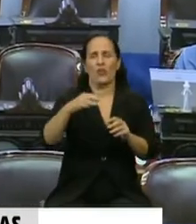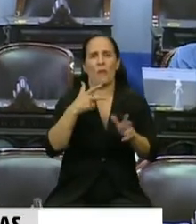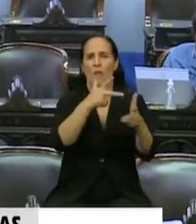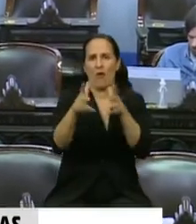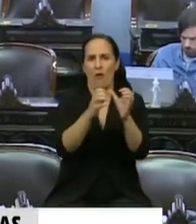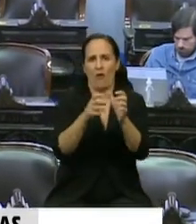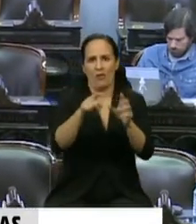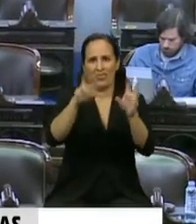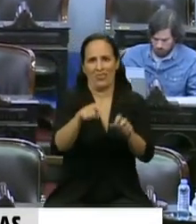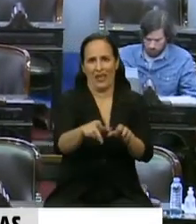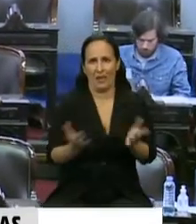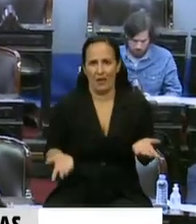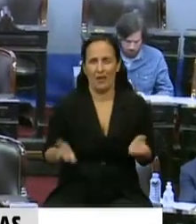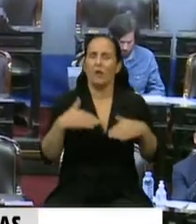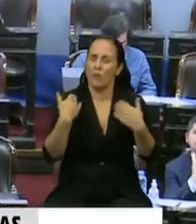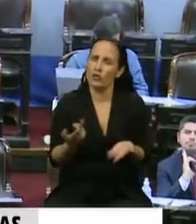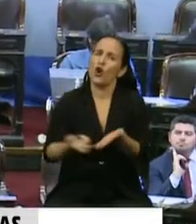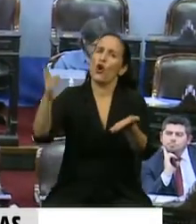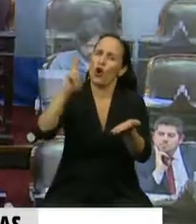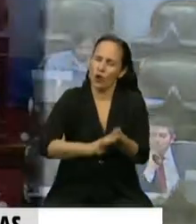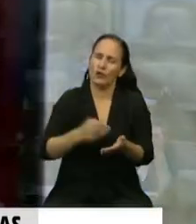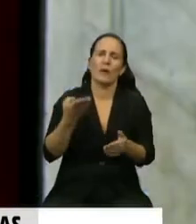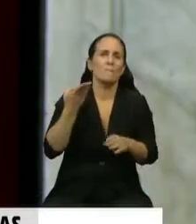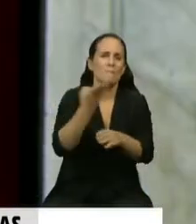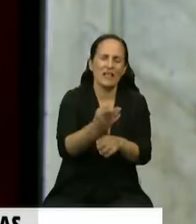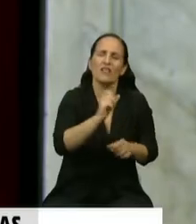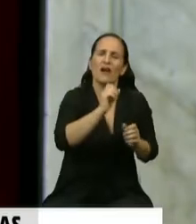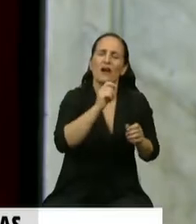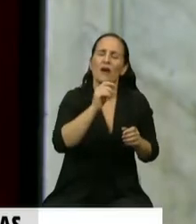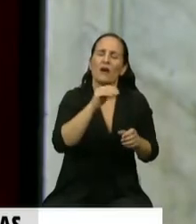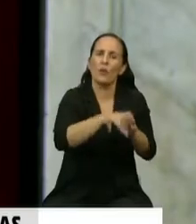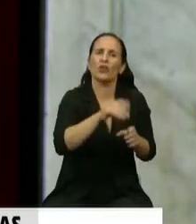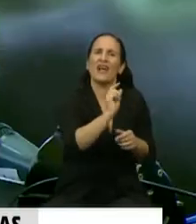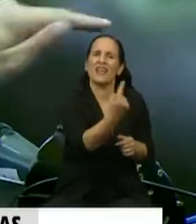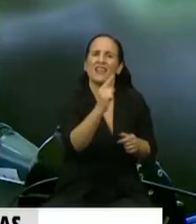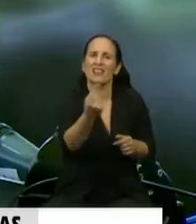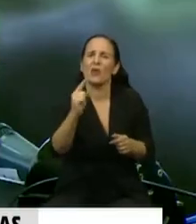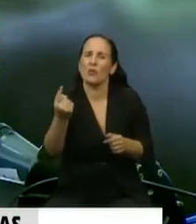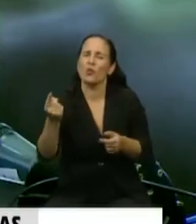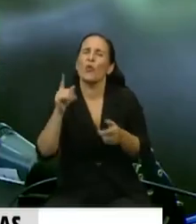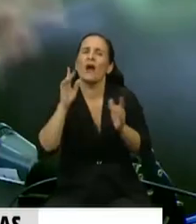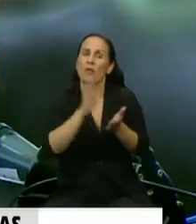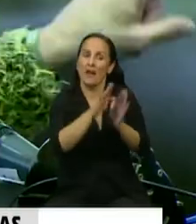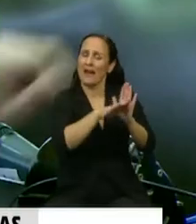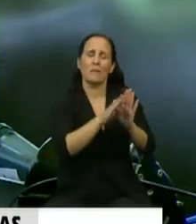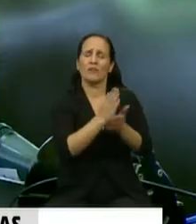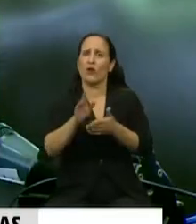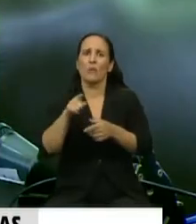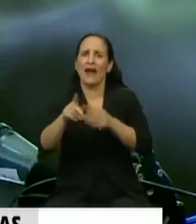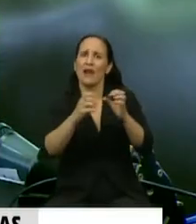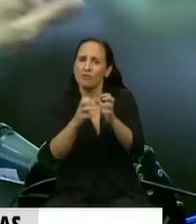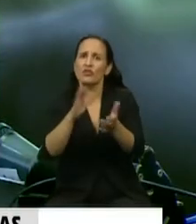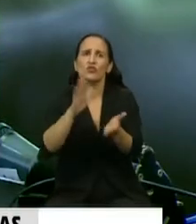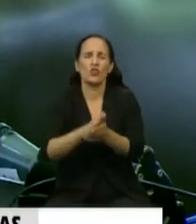eso refuerzo el pedido, solicitamos que se vote en forma nominal el apartamento de reglamento para tratar el impuesto a las grandes